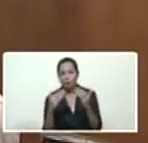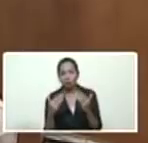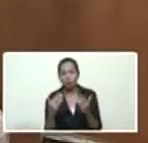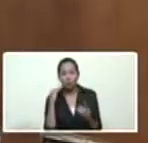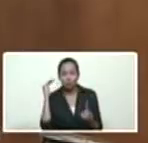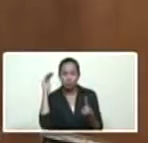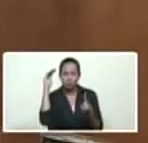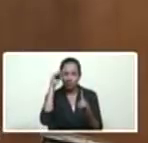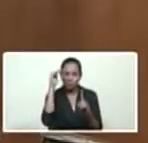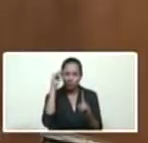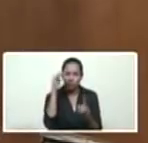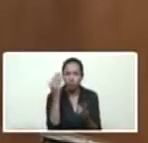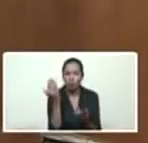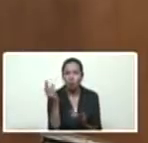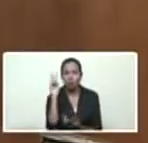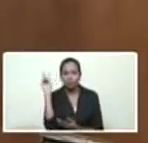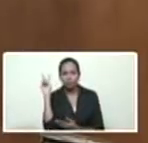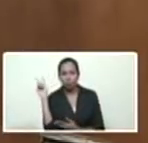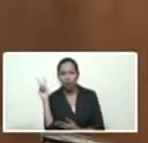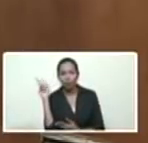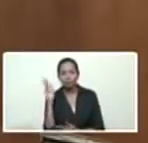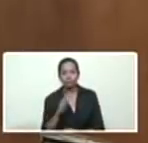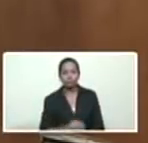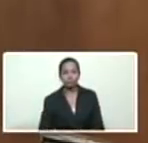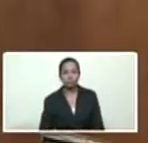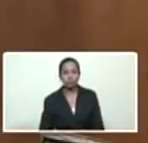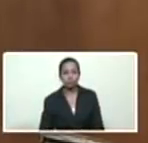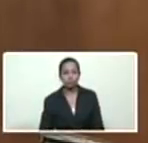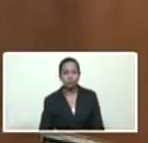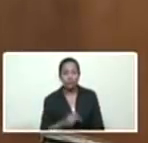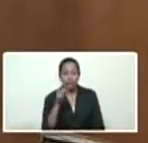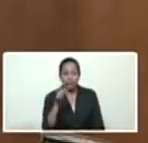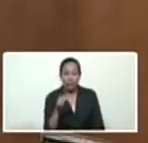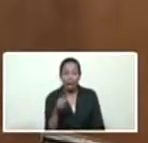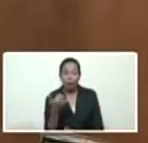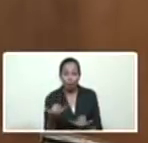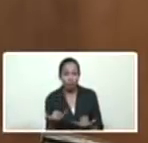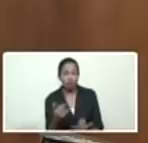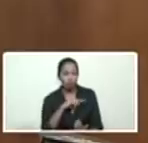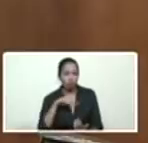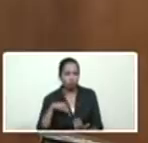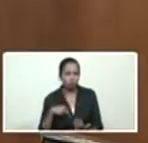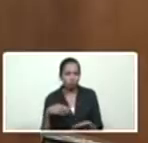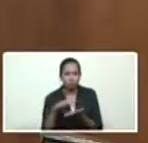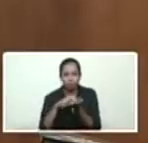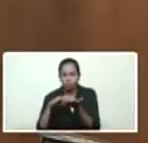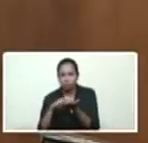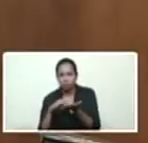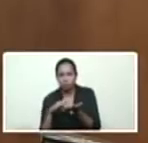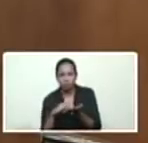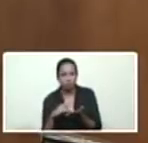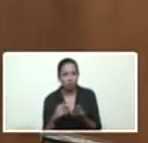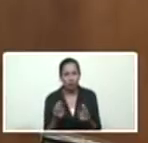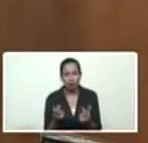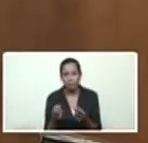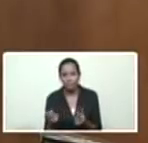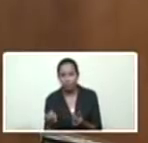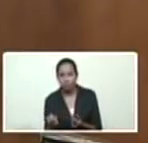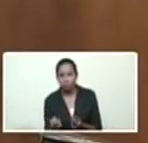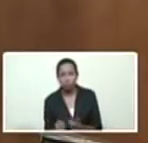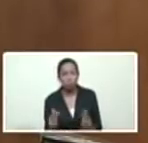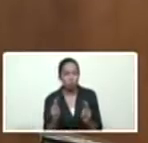el futuro de nuestro país. Y que estas circunstancias las vamos a superar más temprano que tarde. Con el